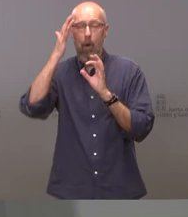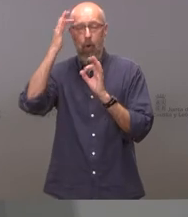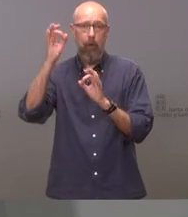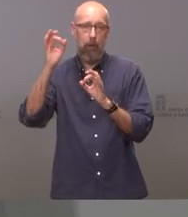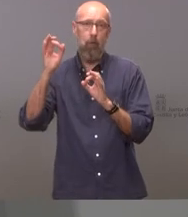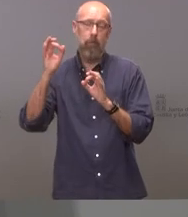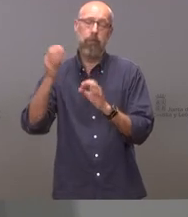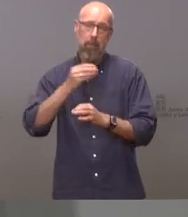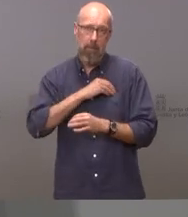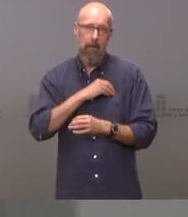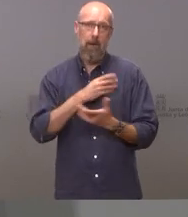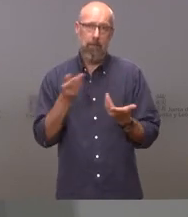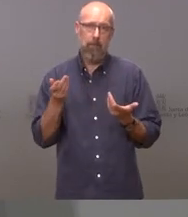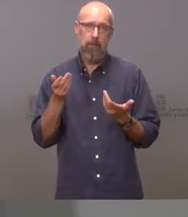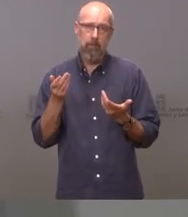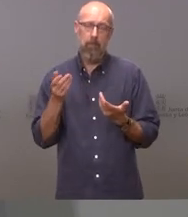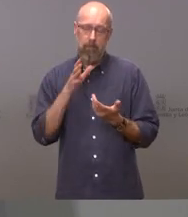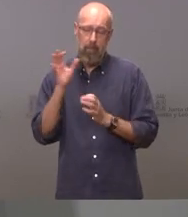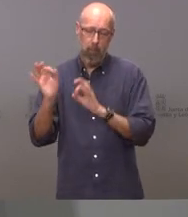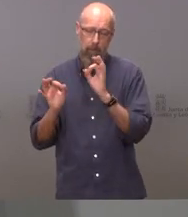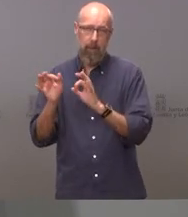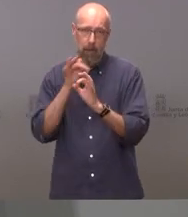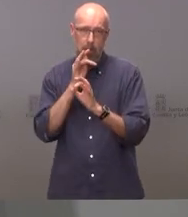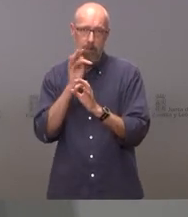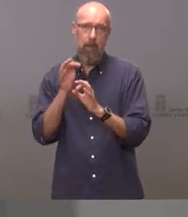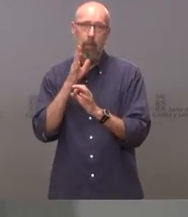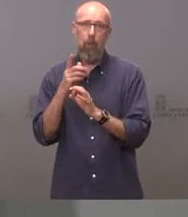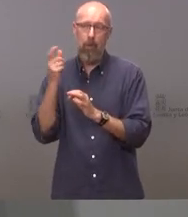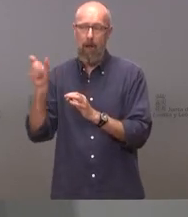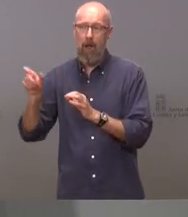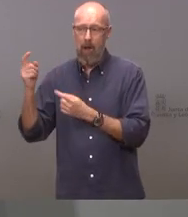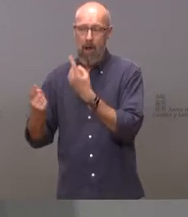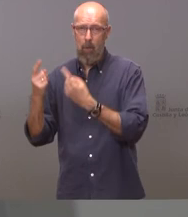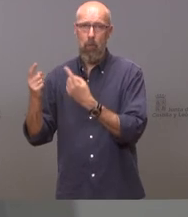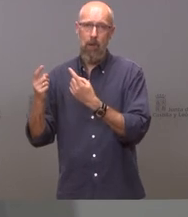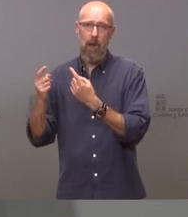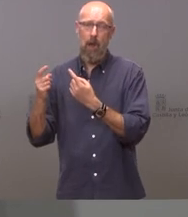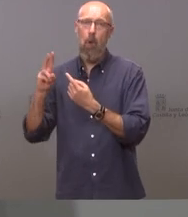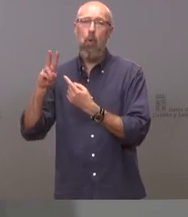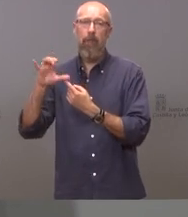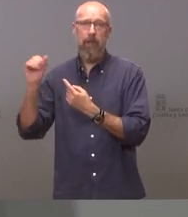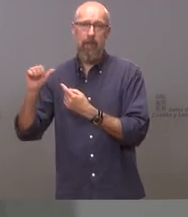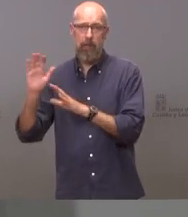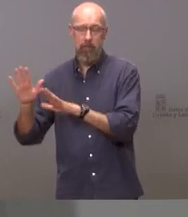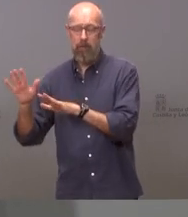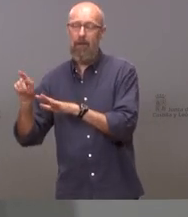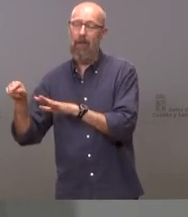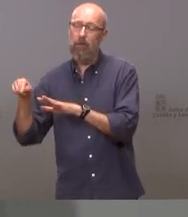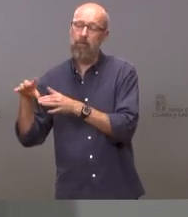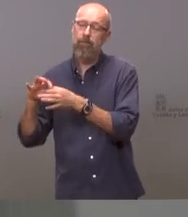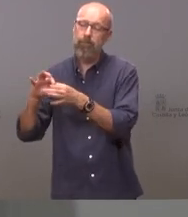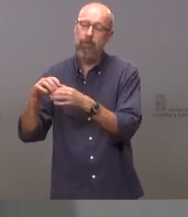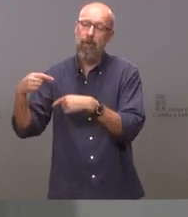desgraciadamente a un porcentaje de la gente que aún se mantiene en las unidades de cuidados intensivos y por tanto no hay